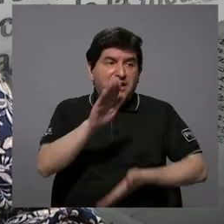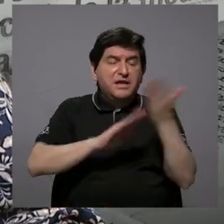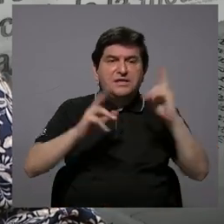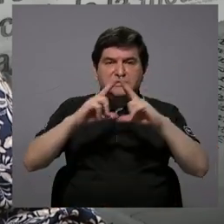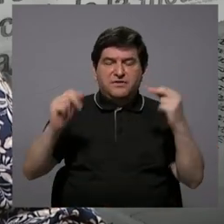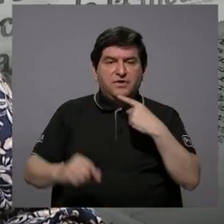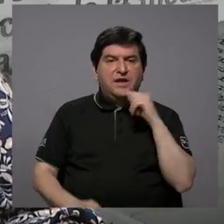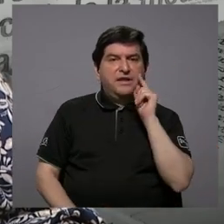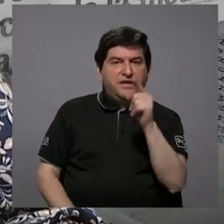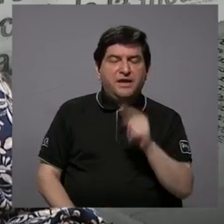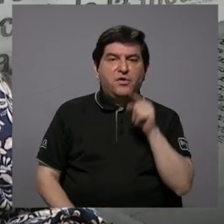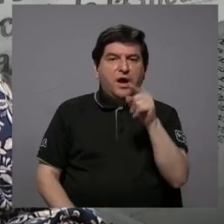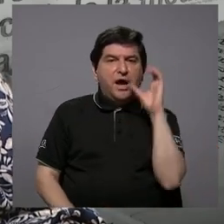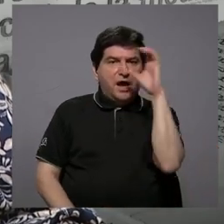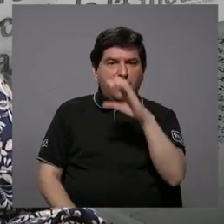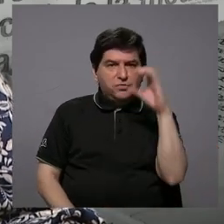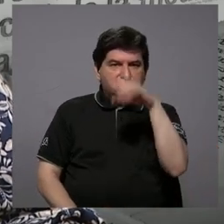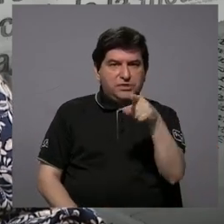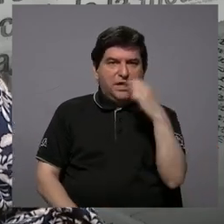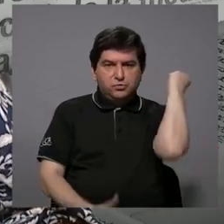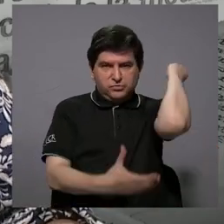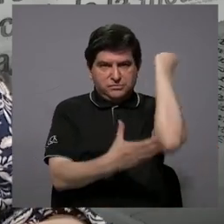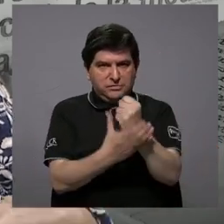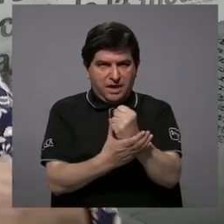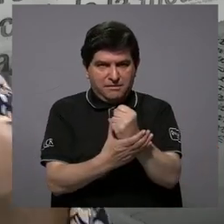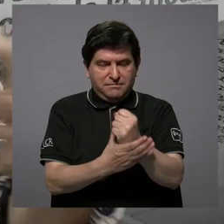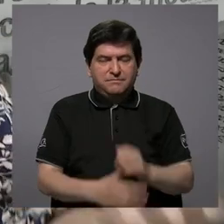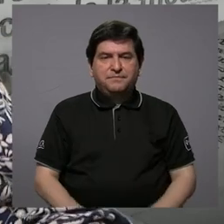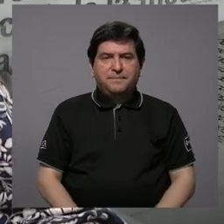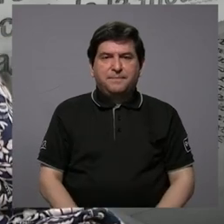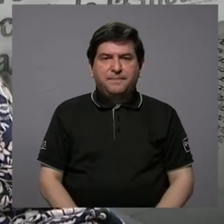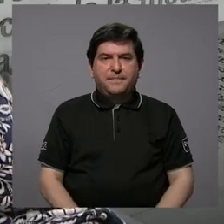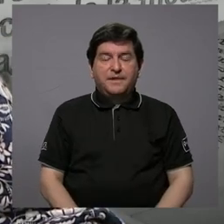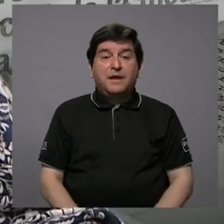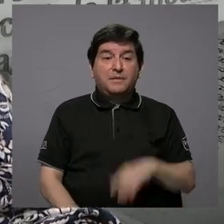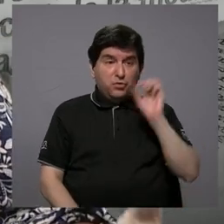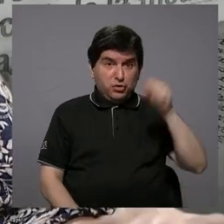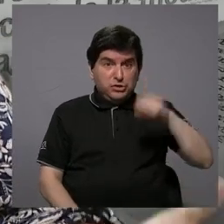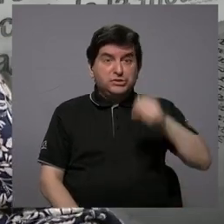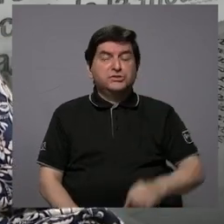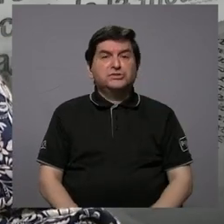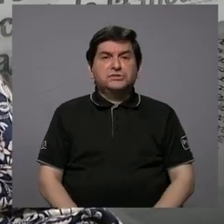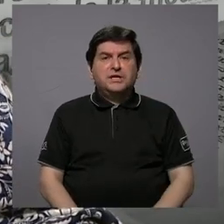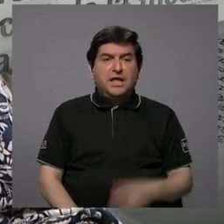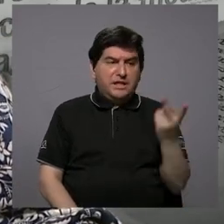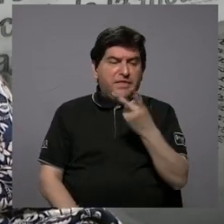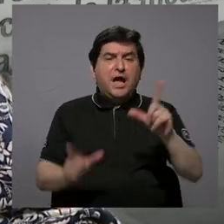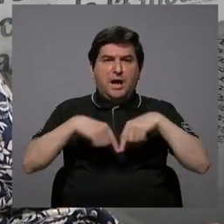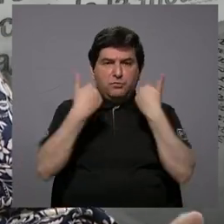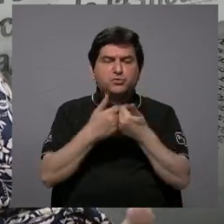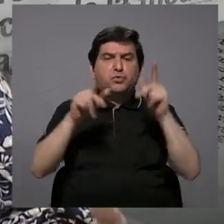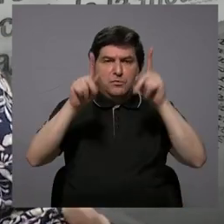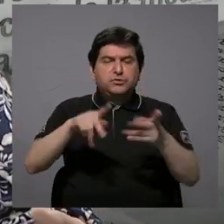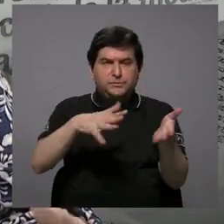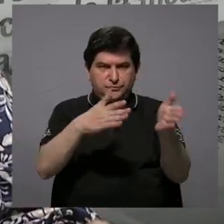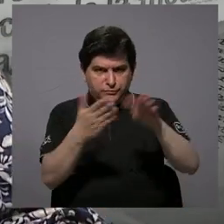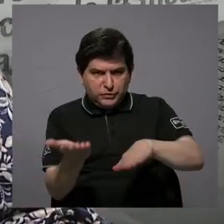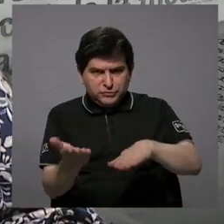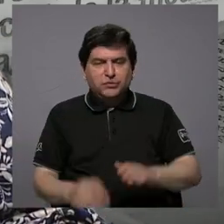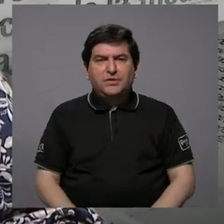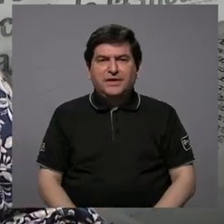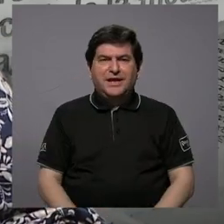Oscar, te andan buscando para matarte, porque de hecho se regó sangre, sangre de ambos bandos, con